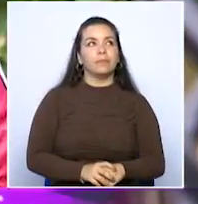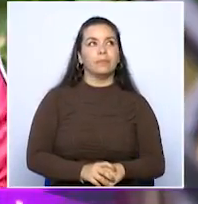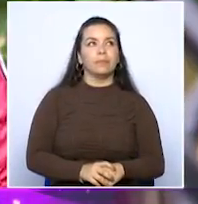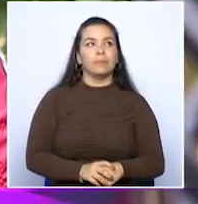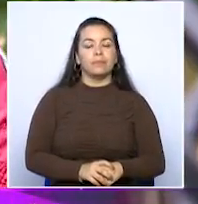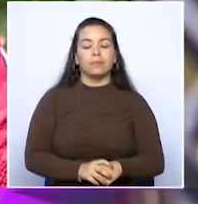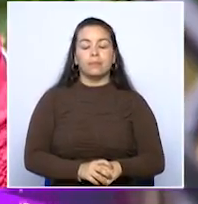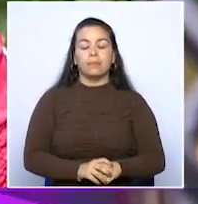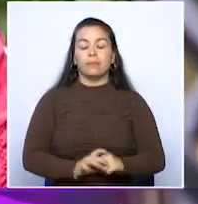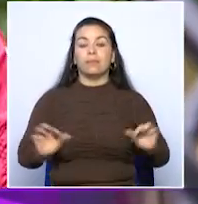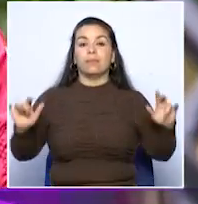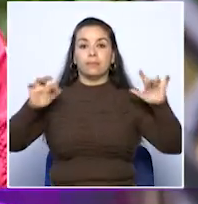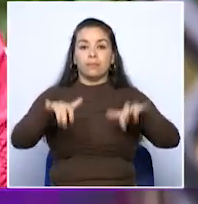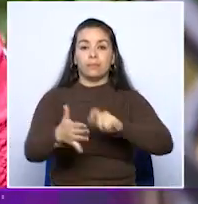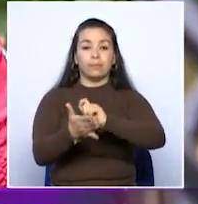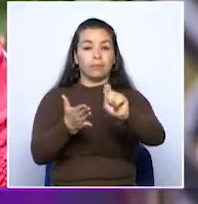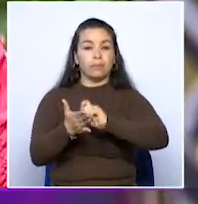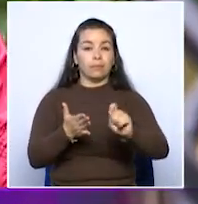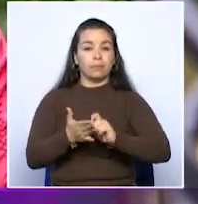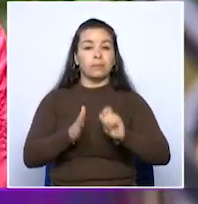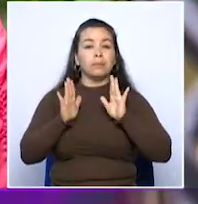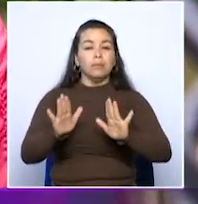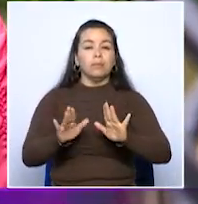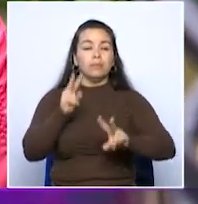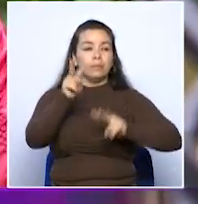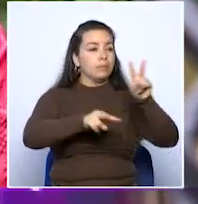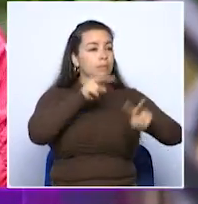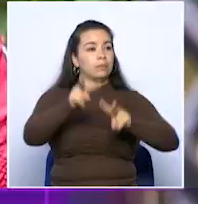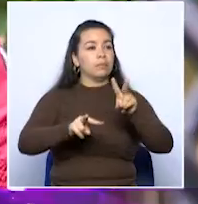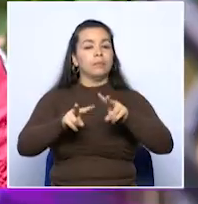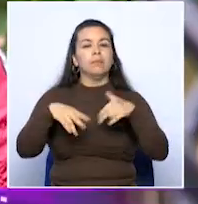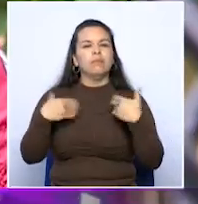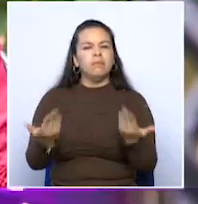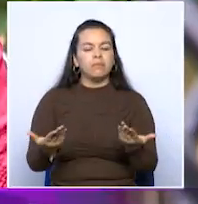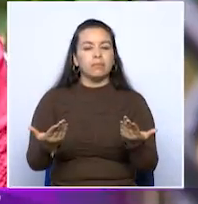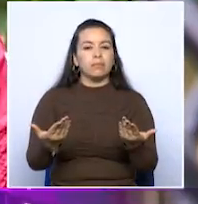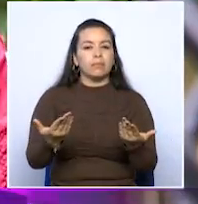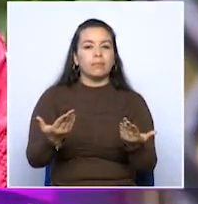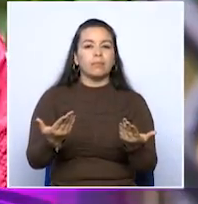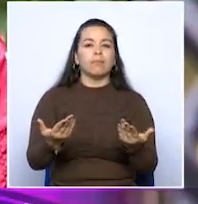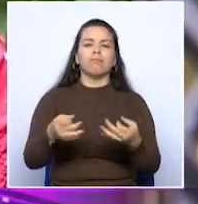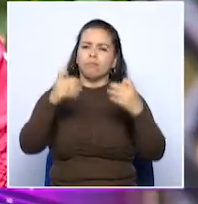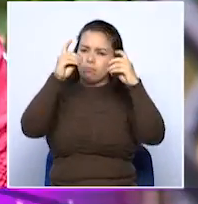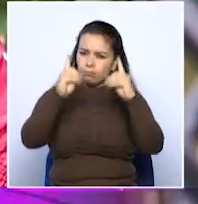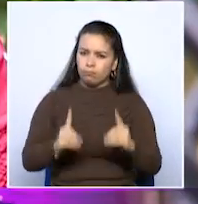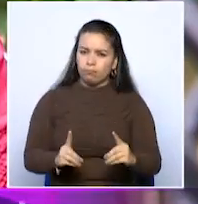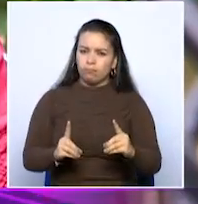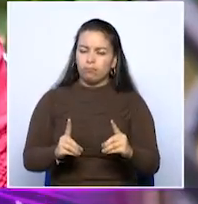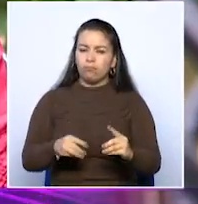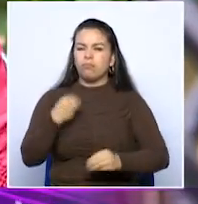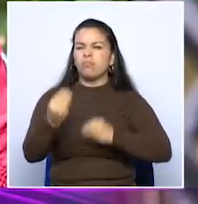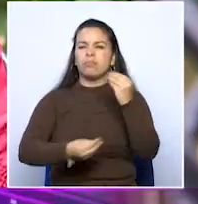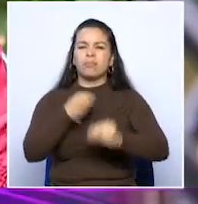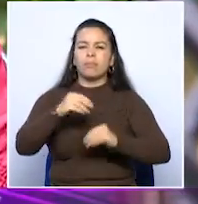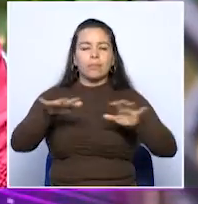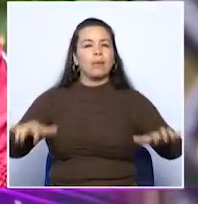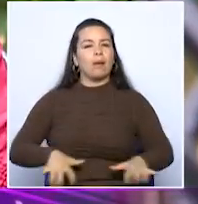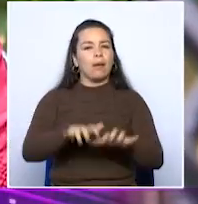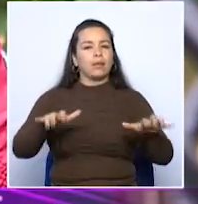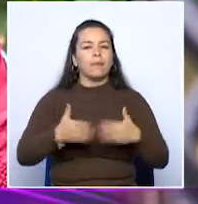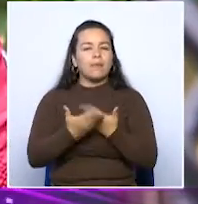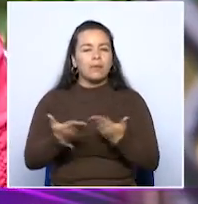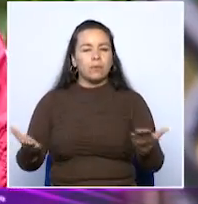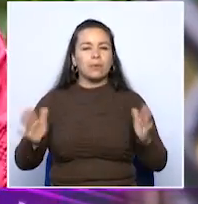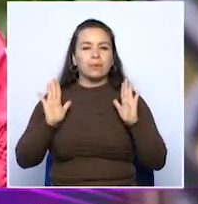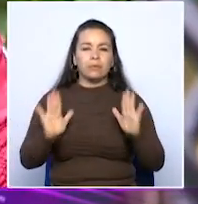escritores de Filadelfia, en esta versión, pues se ha decidido sacar todas las actividades o